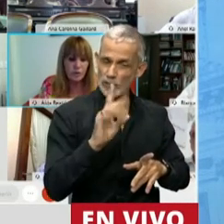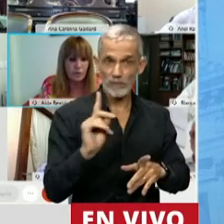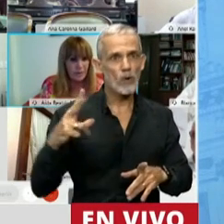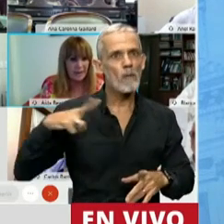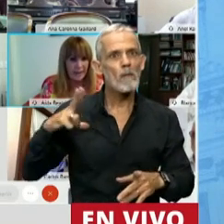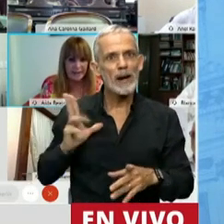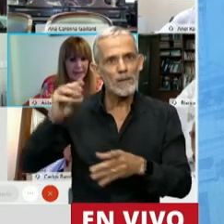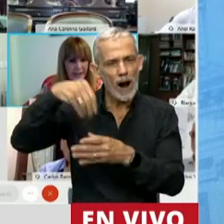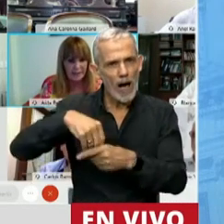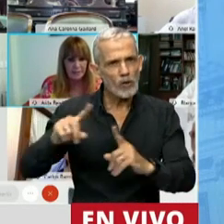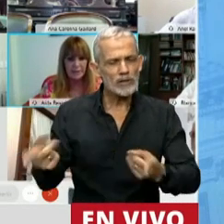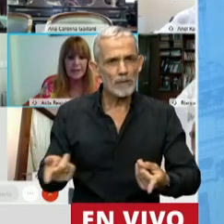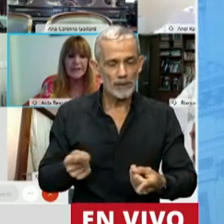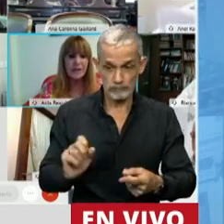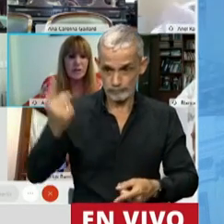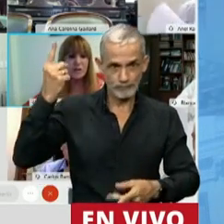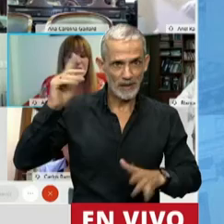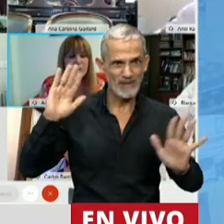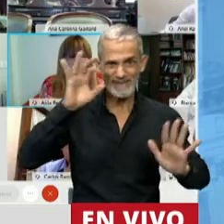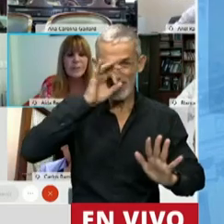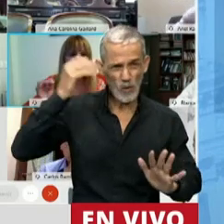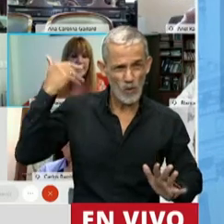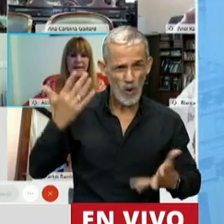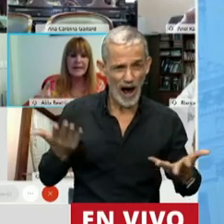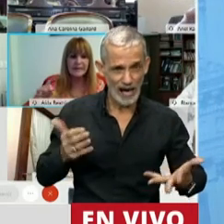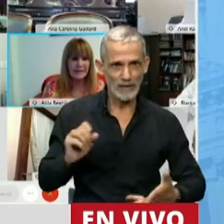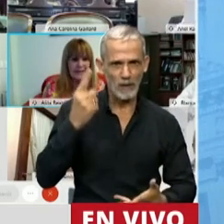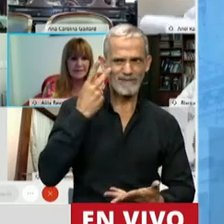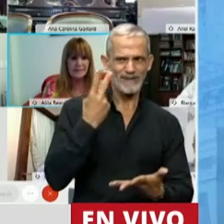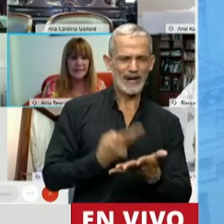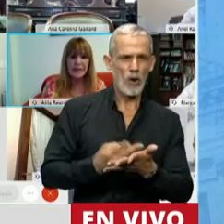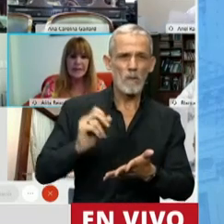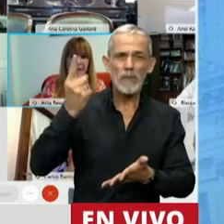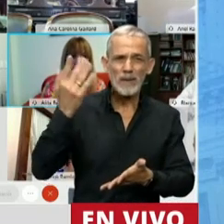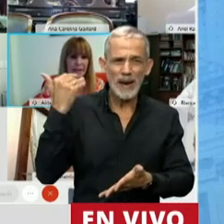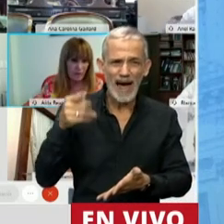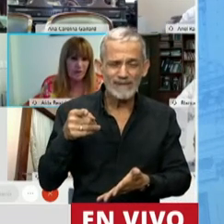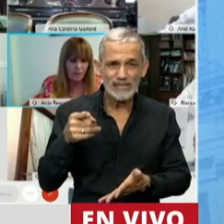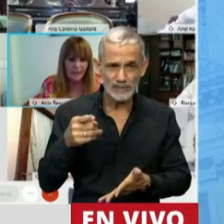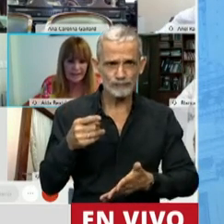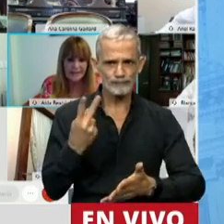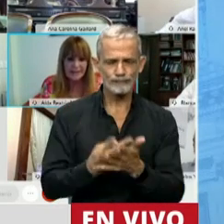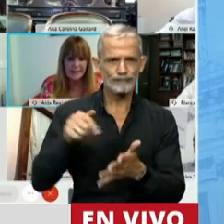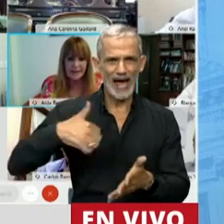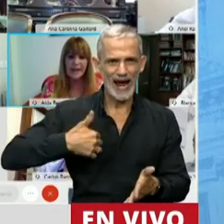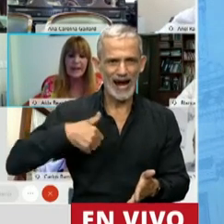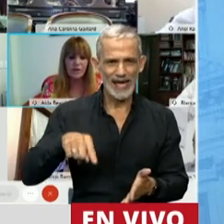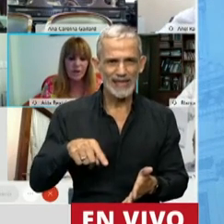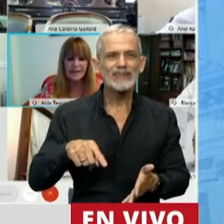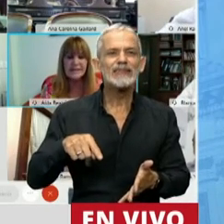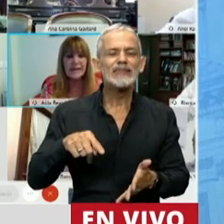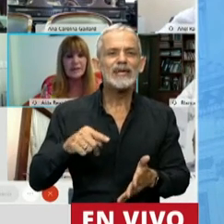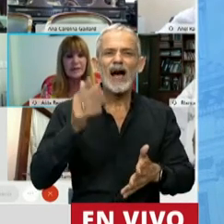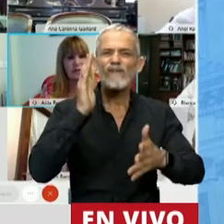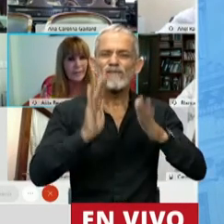ocurrió nunca, es inédito, y reconoce por primera vez en nuestro país, además,